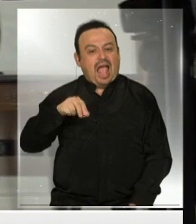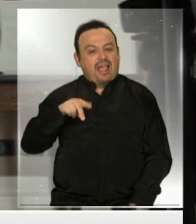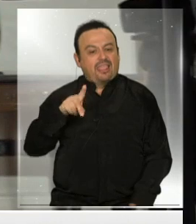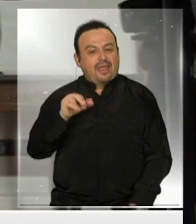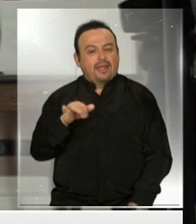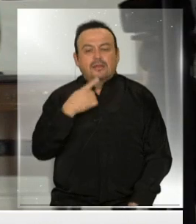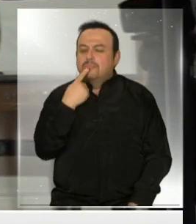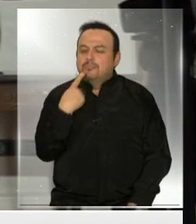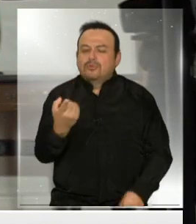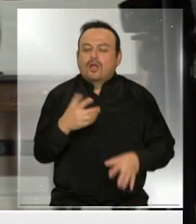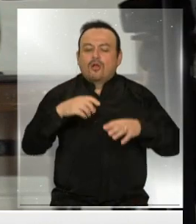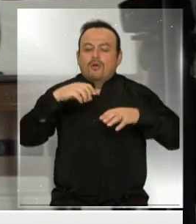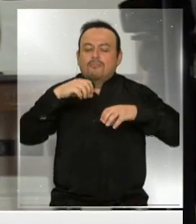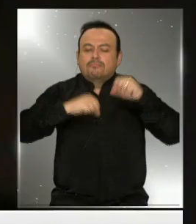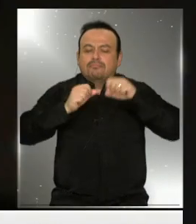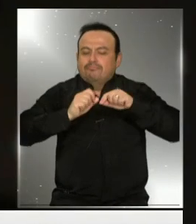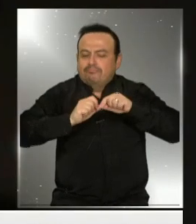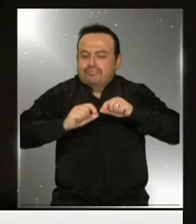para los emprendedores?